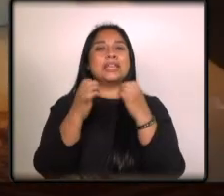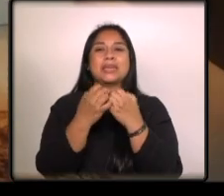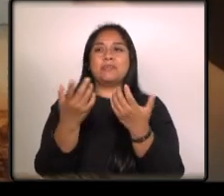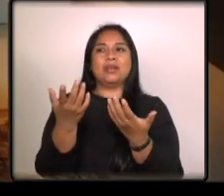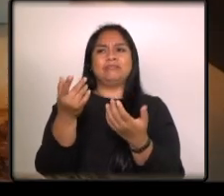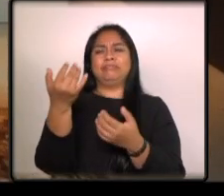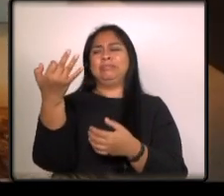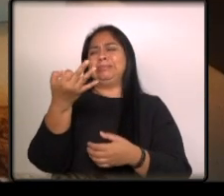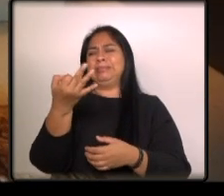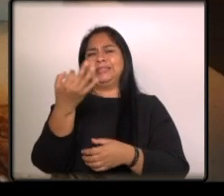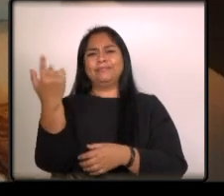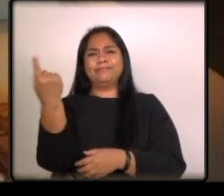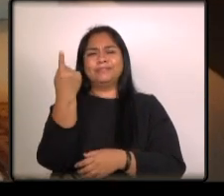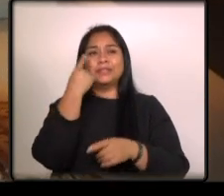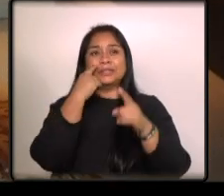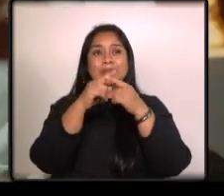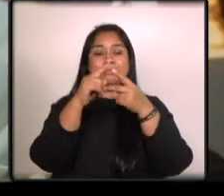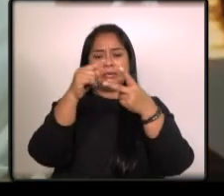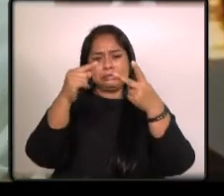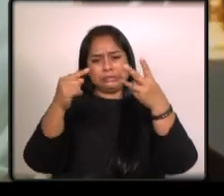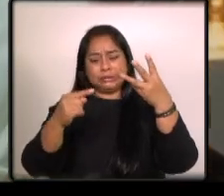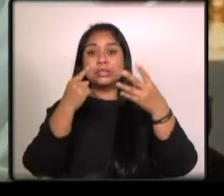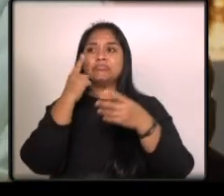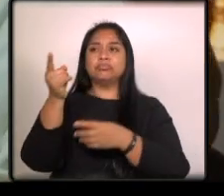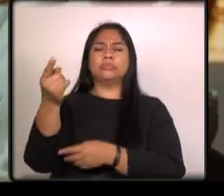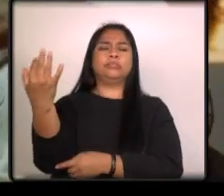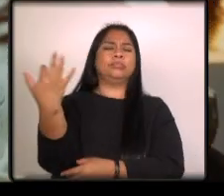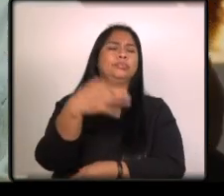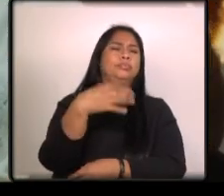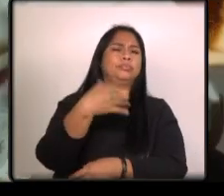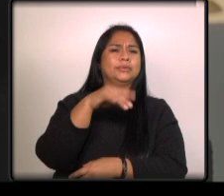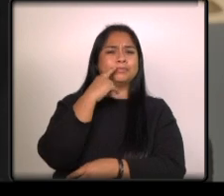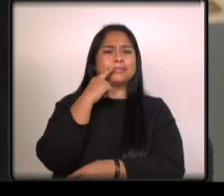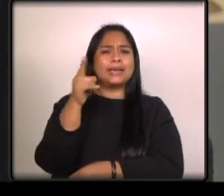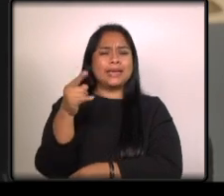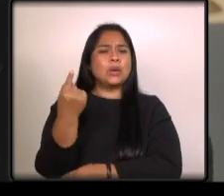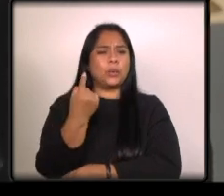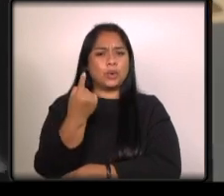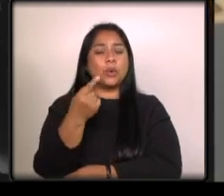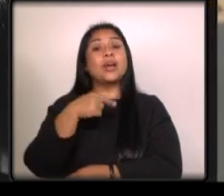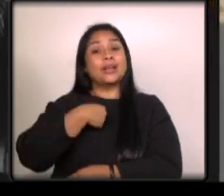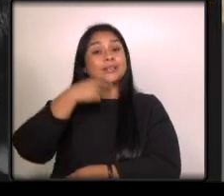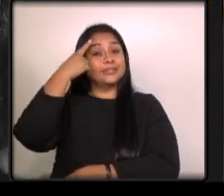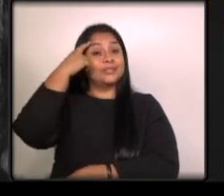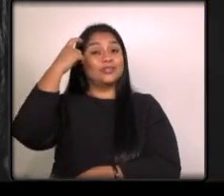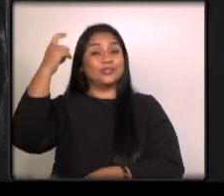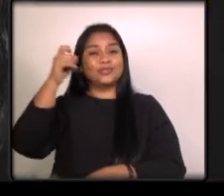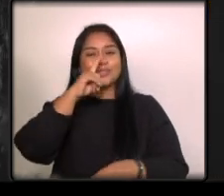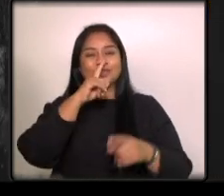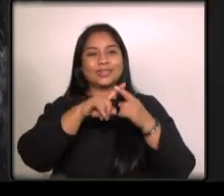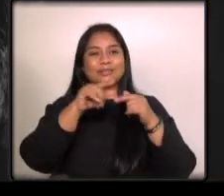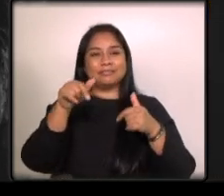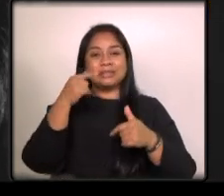son únicos Fade, Rolo, Jovan no sé son únicos todos es un sueño en realidad que mira